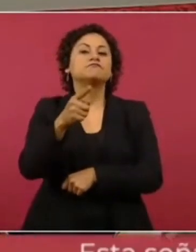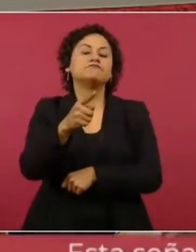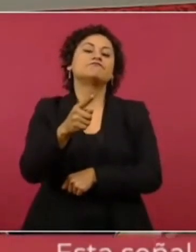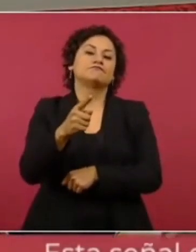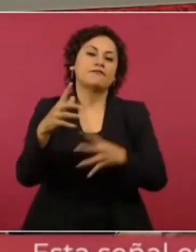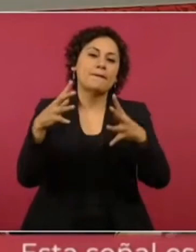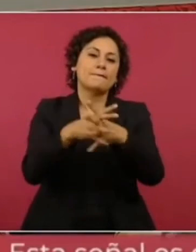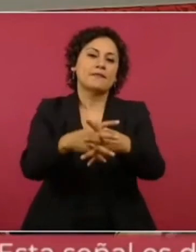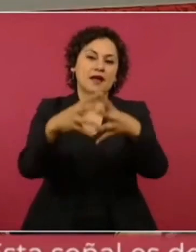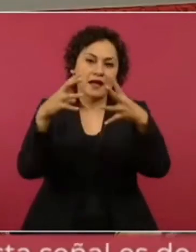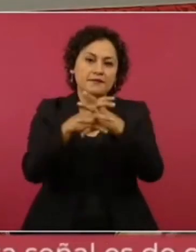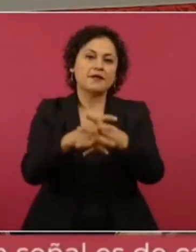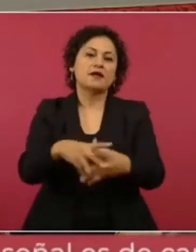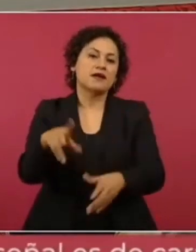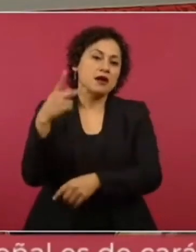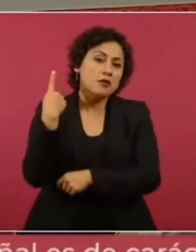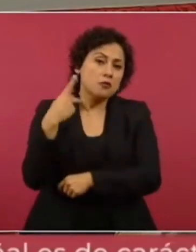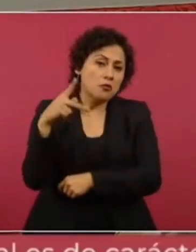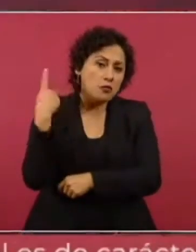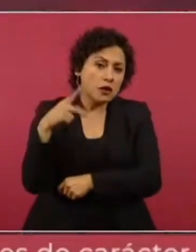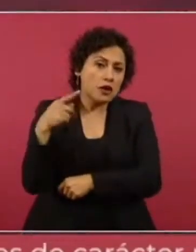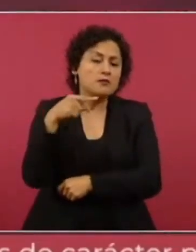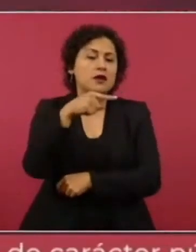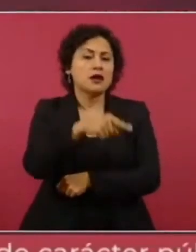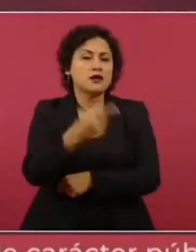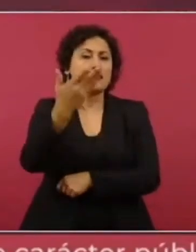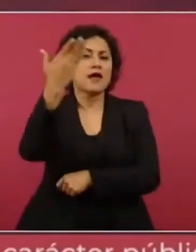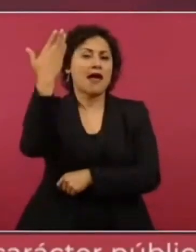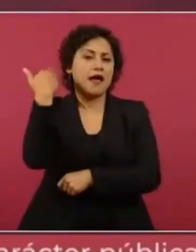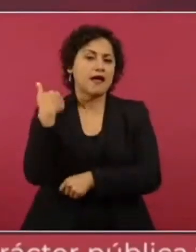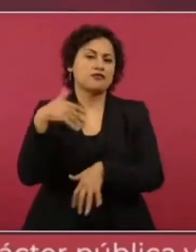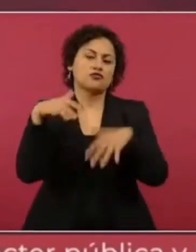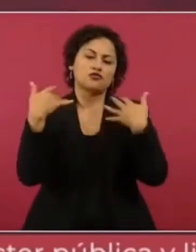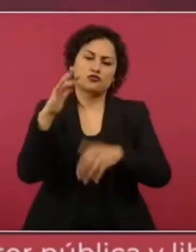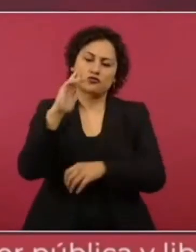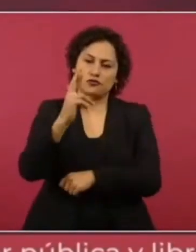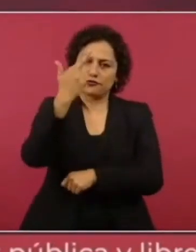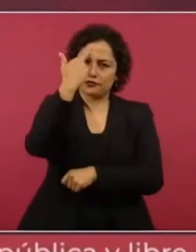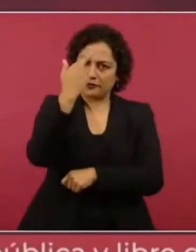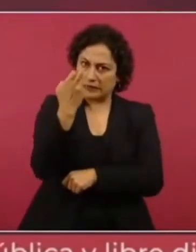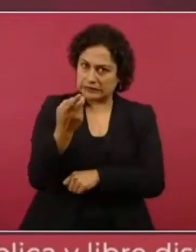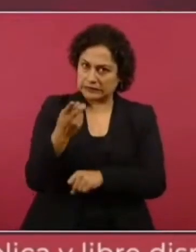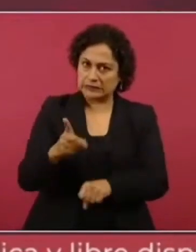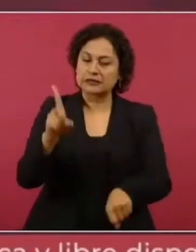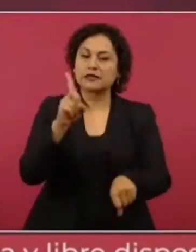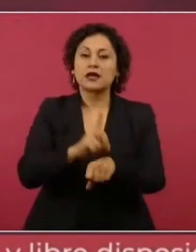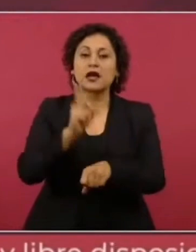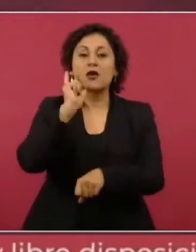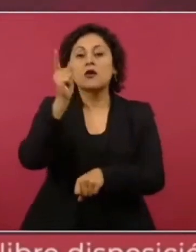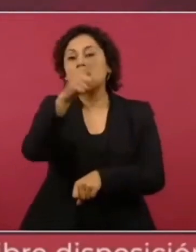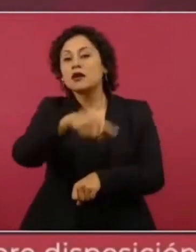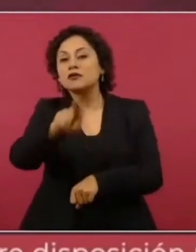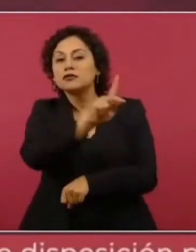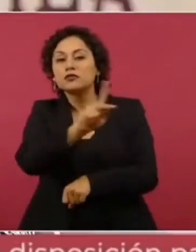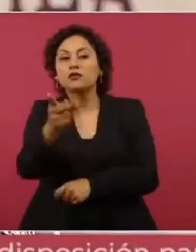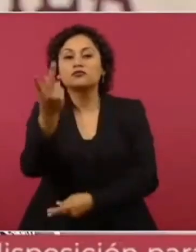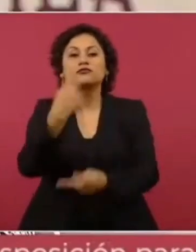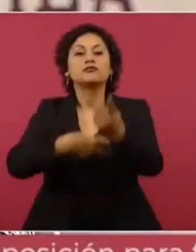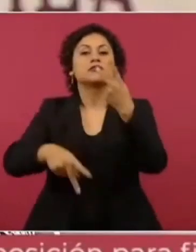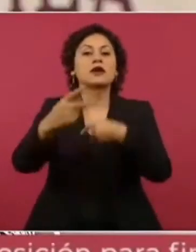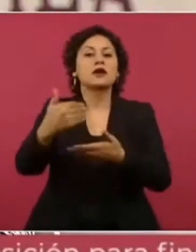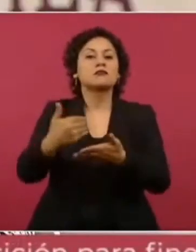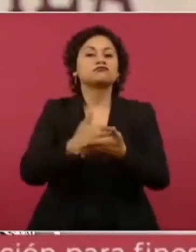veces heroica Puebla de Zaragoza y también esperarlos a todos ustedes en la feria que empezará